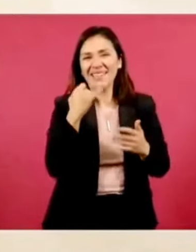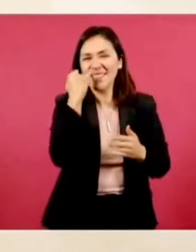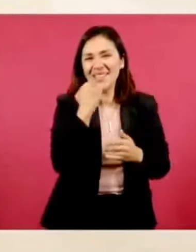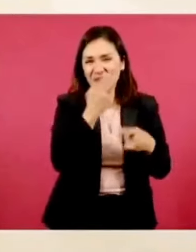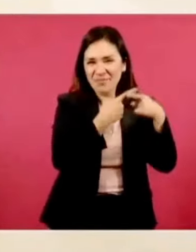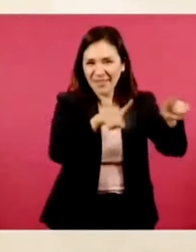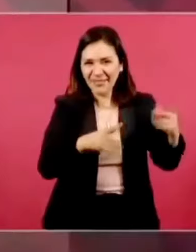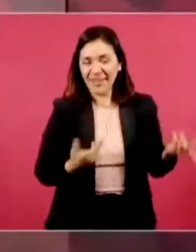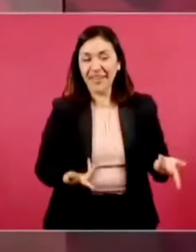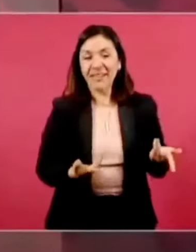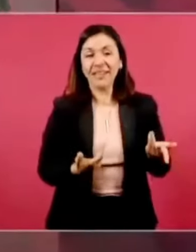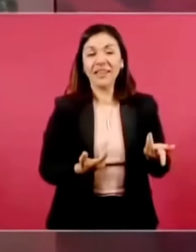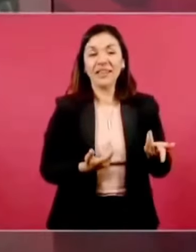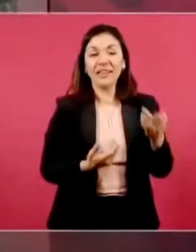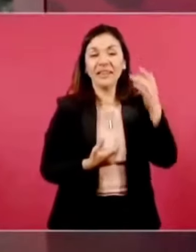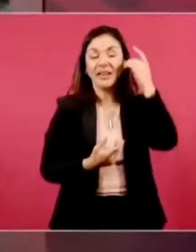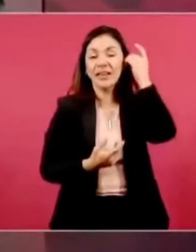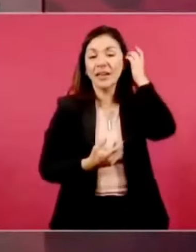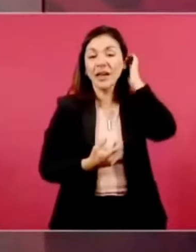Y este...